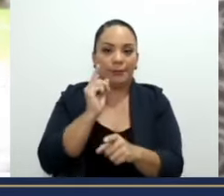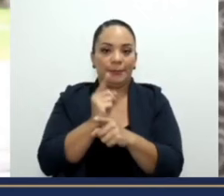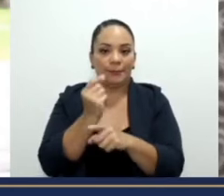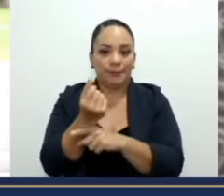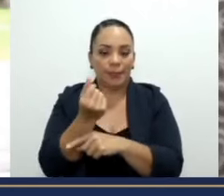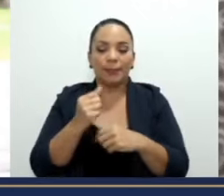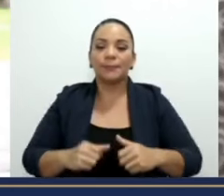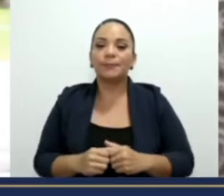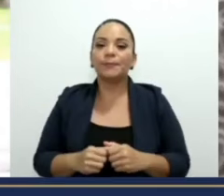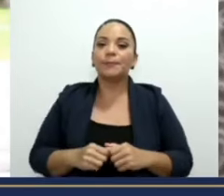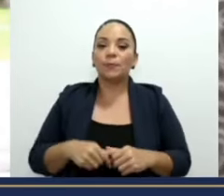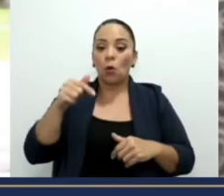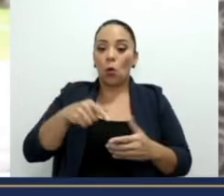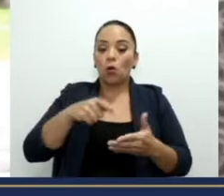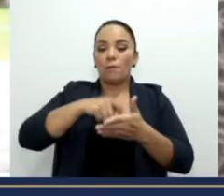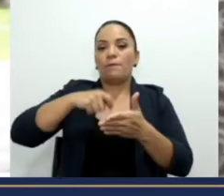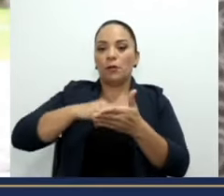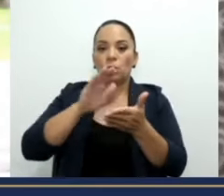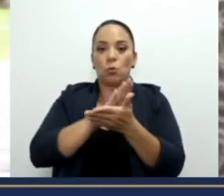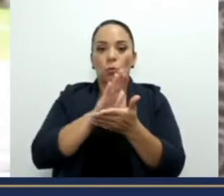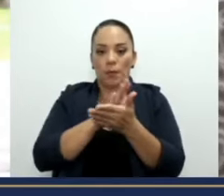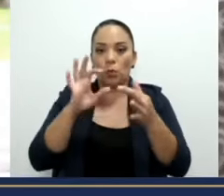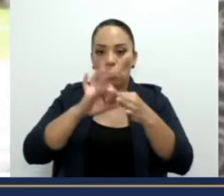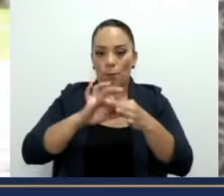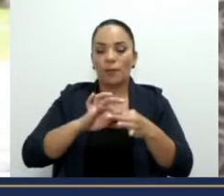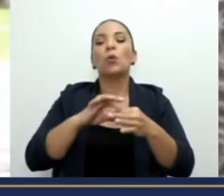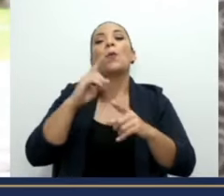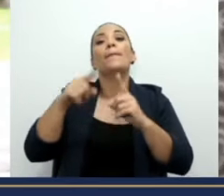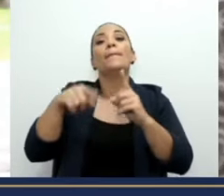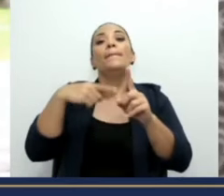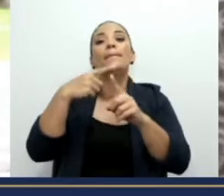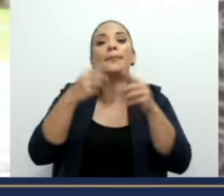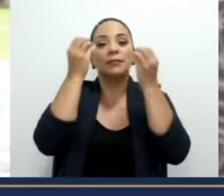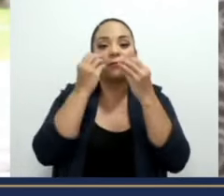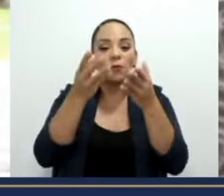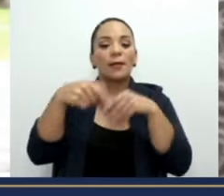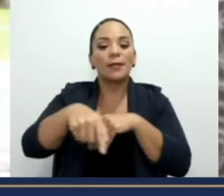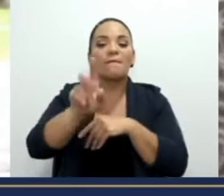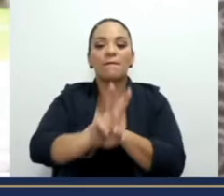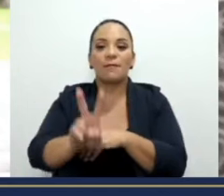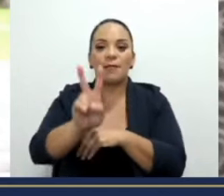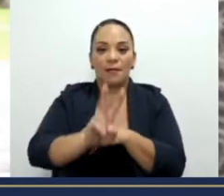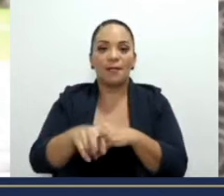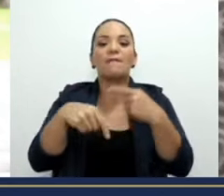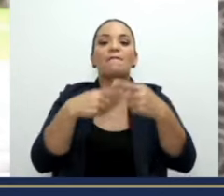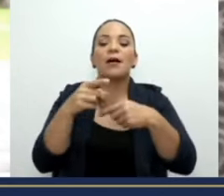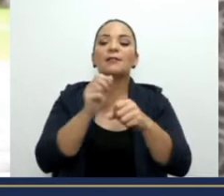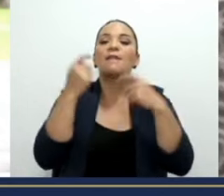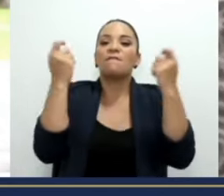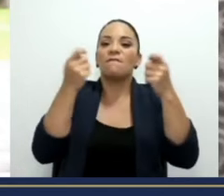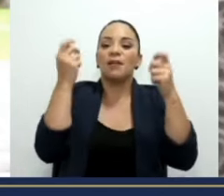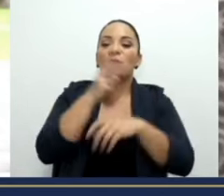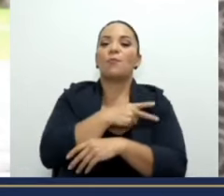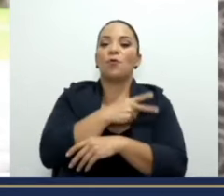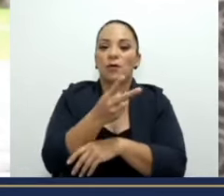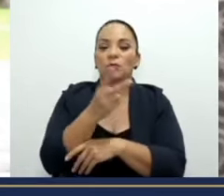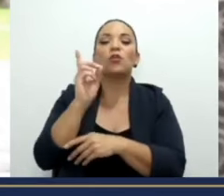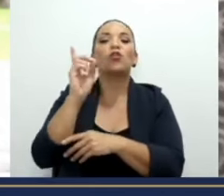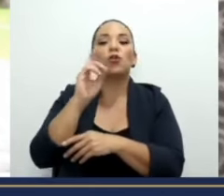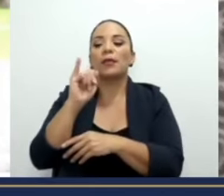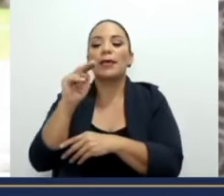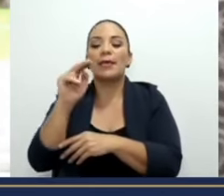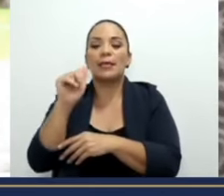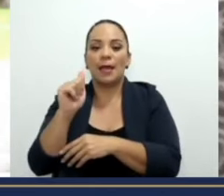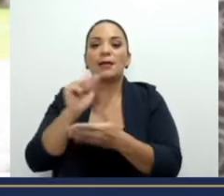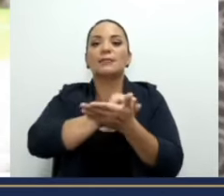hoy vamos a firmar ese convenio, pero además vamos de una vez a anunciar que este viernes va a haber una feria vocacional en el INA de San Ramón. Ahora don